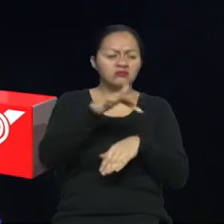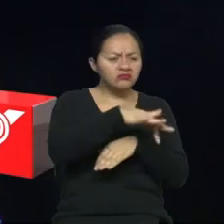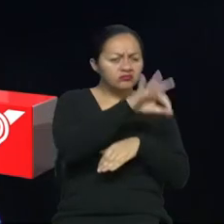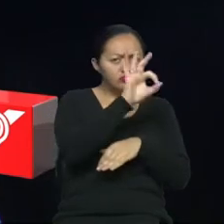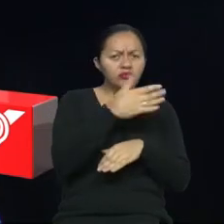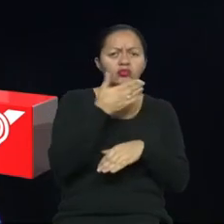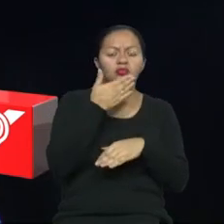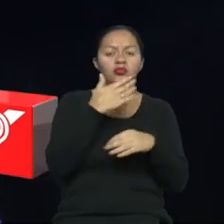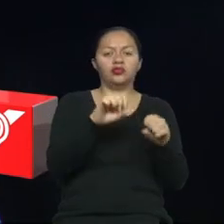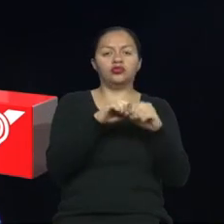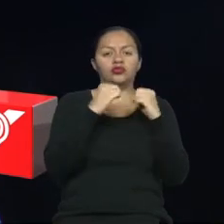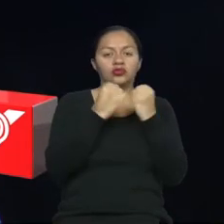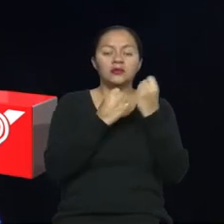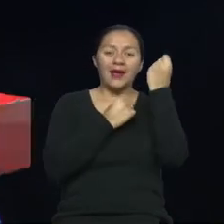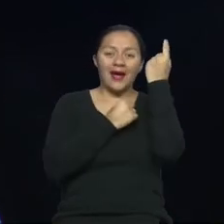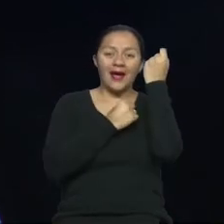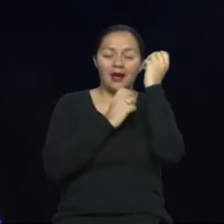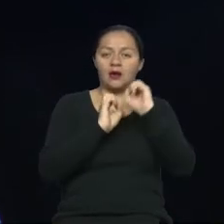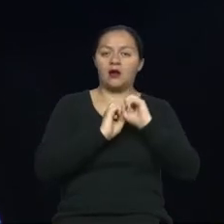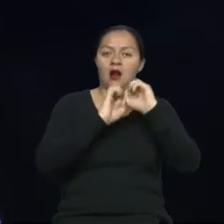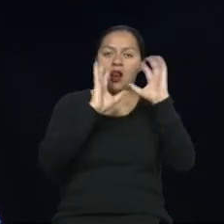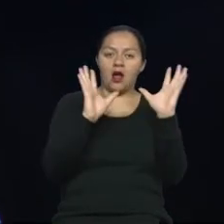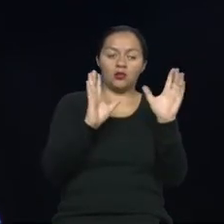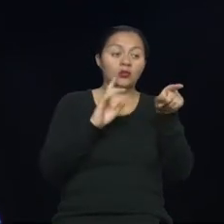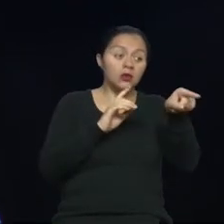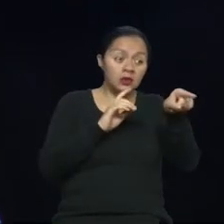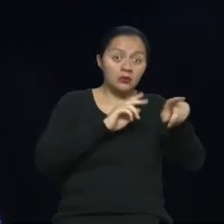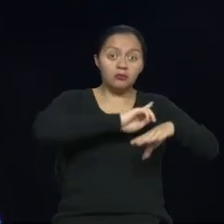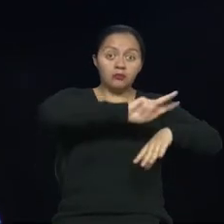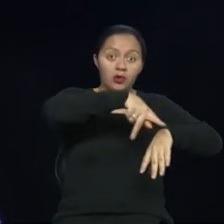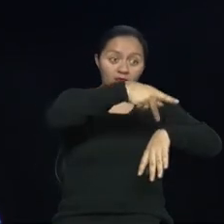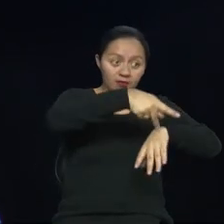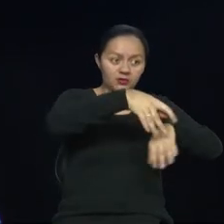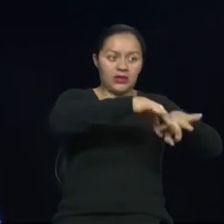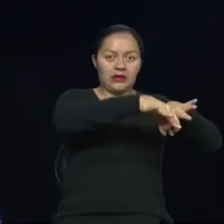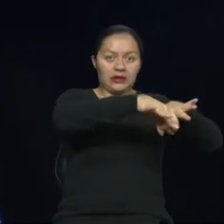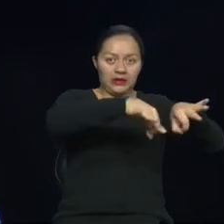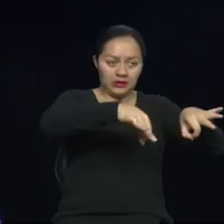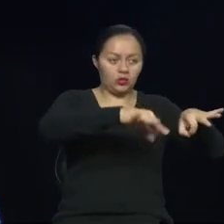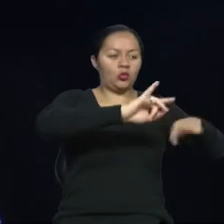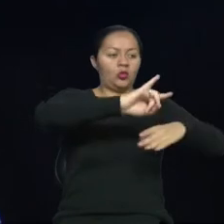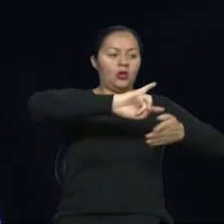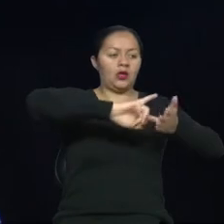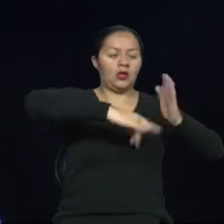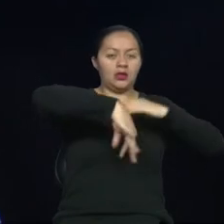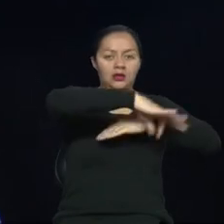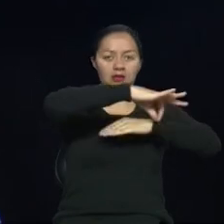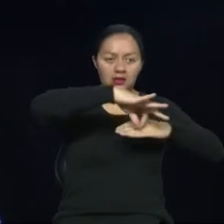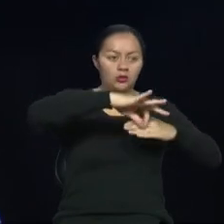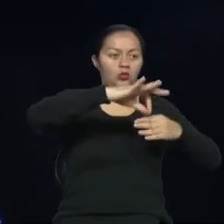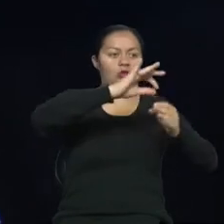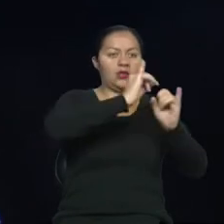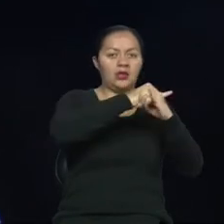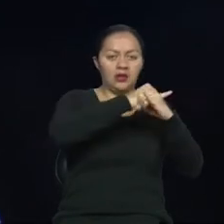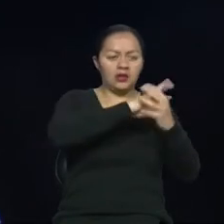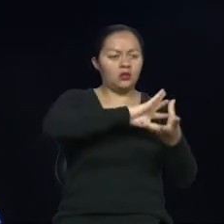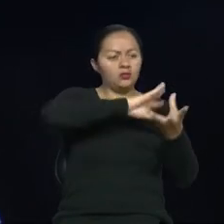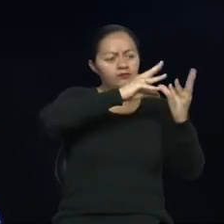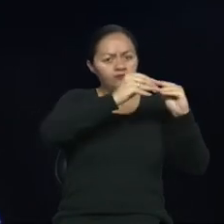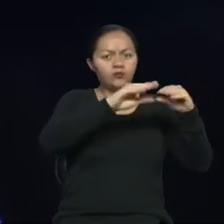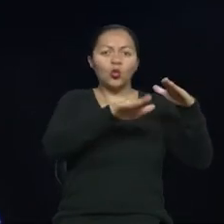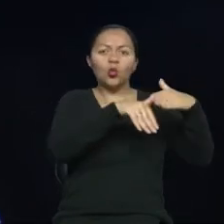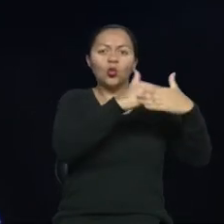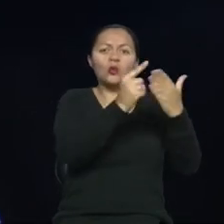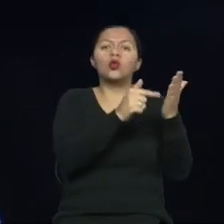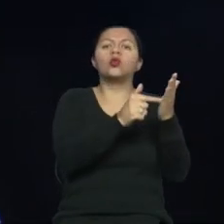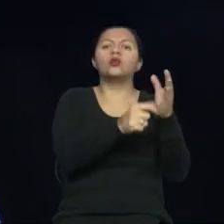sociedad que vaya entendiendo, al profesional que vaya entendiendo sobre la adecuación, implementación o creación de nuevas